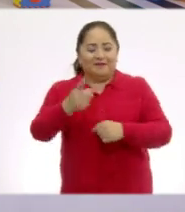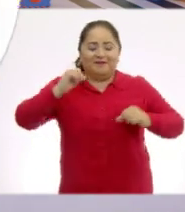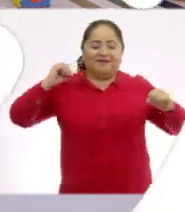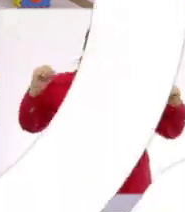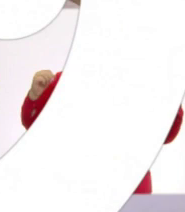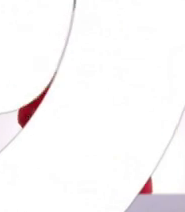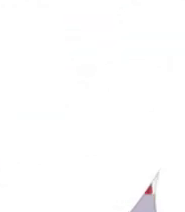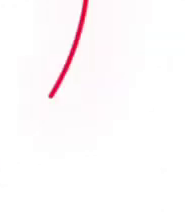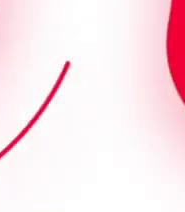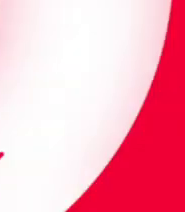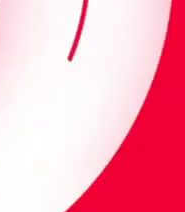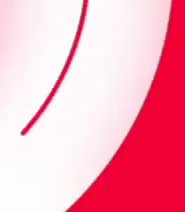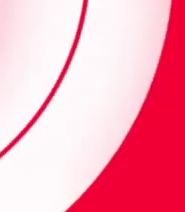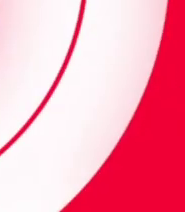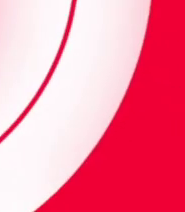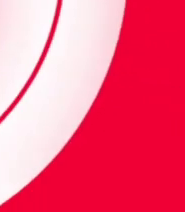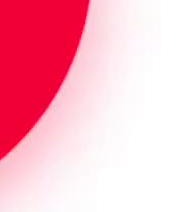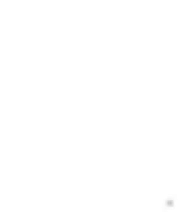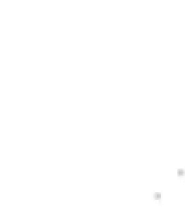estirarnos. Sí, vamos a moverlas.